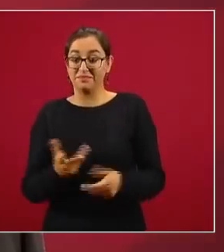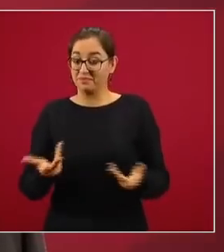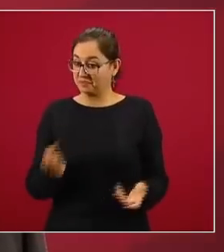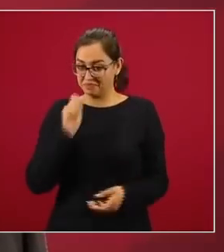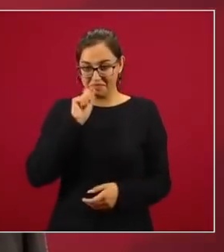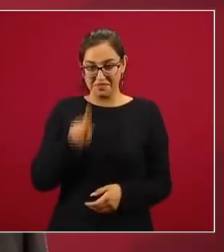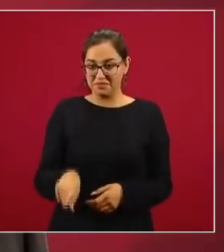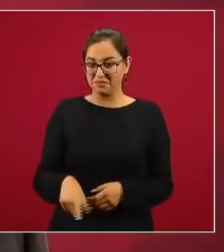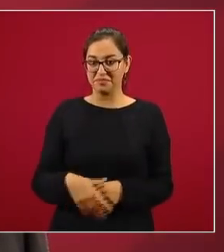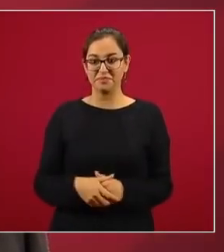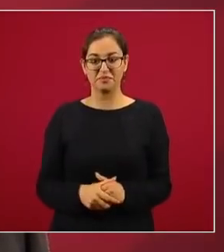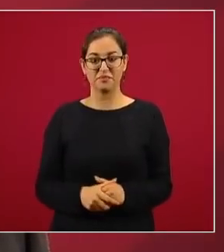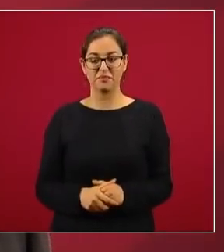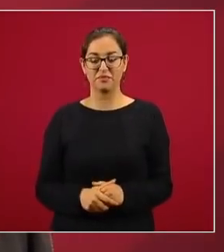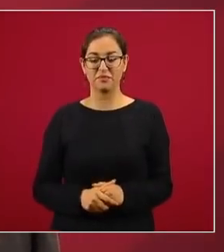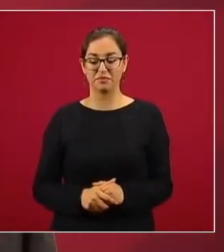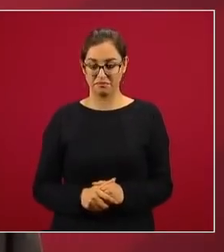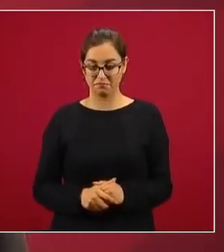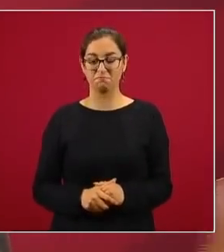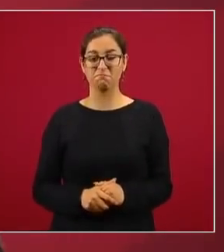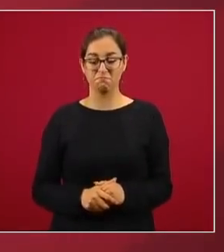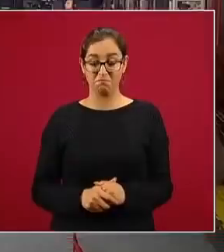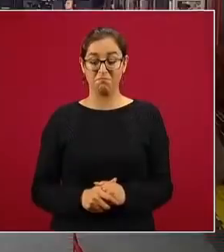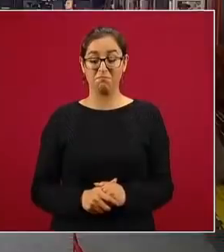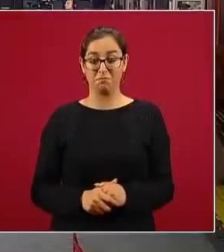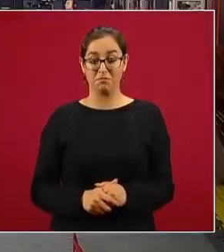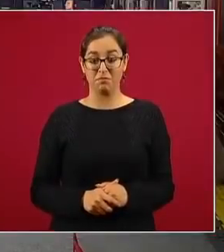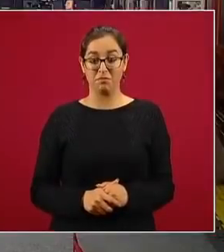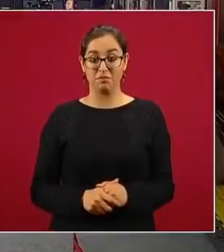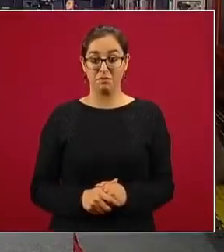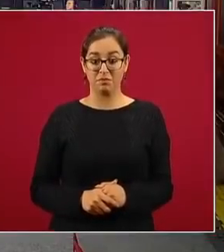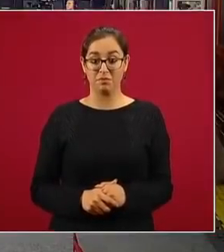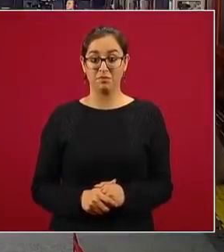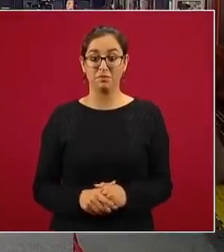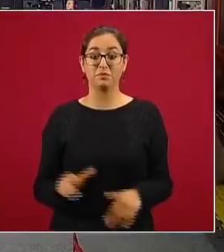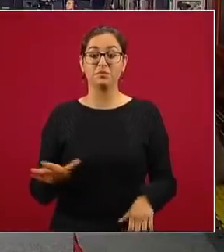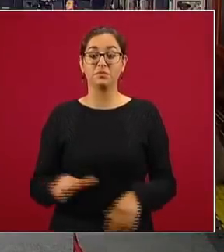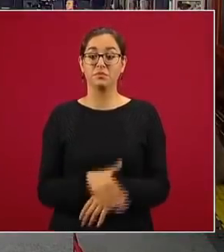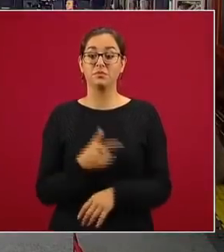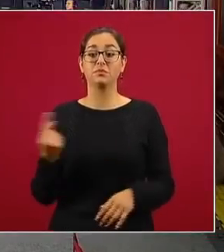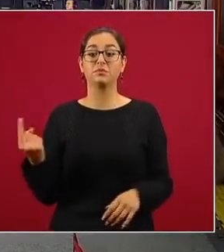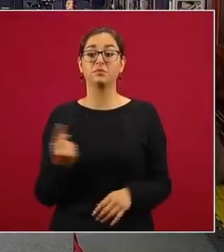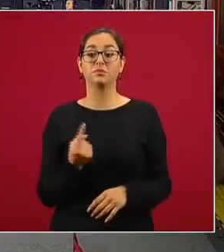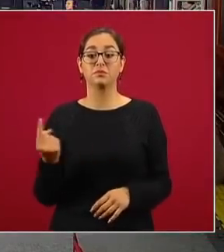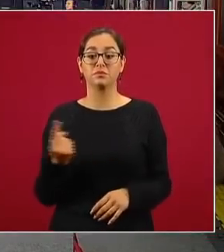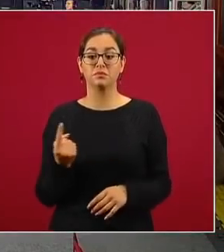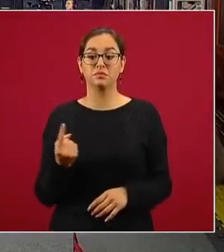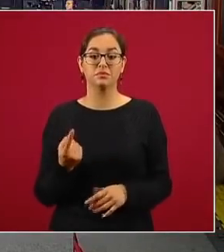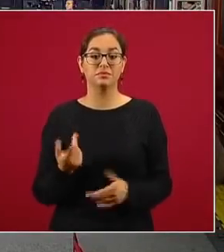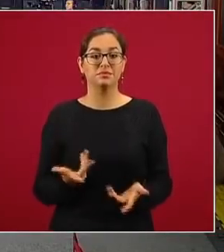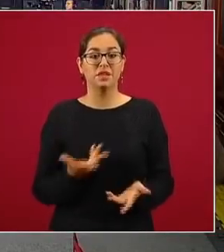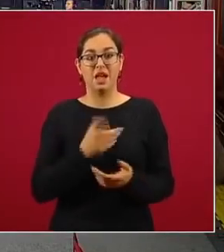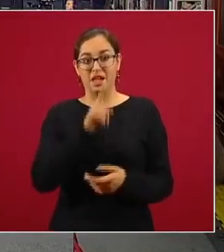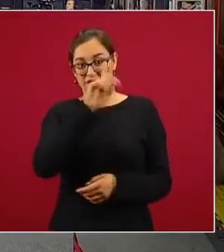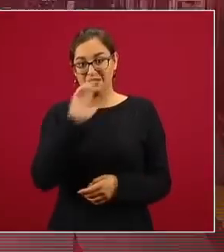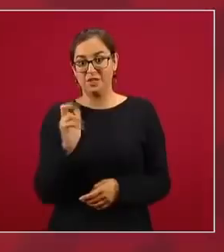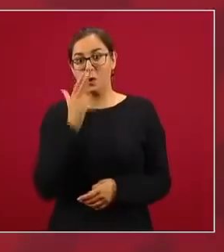Sí, porque ellos deciden sobre el manejo del agua